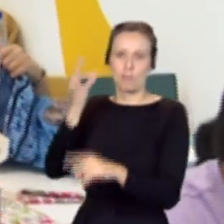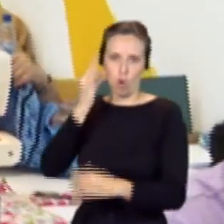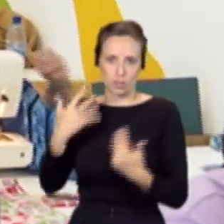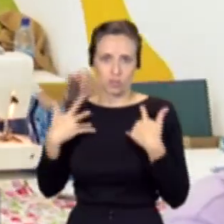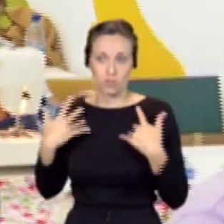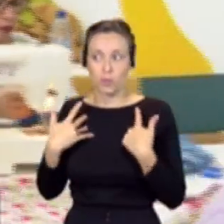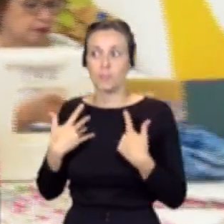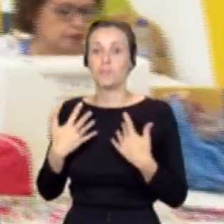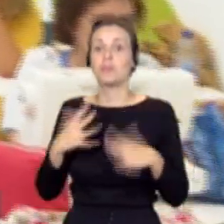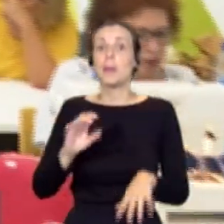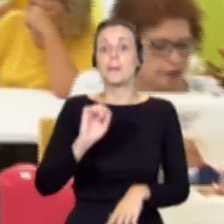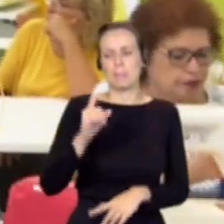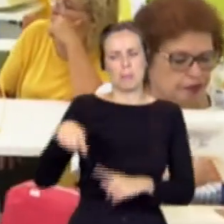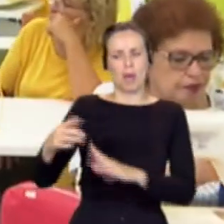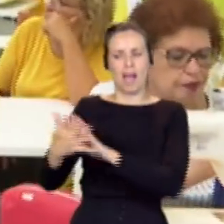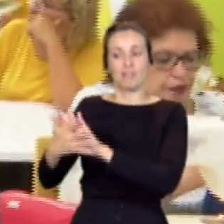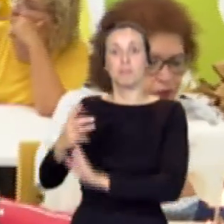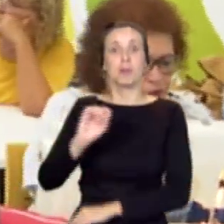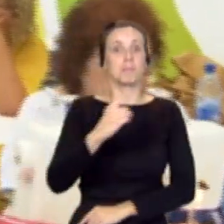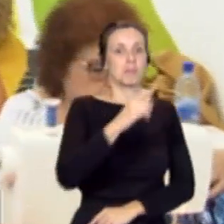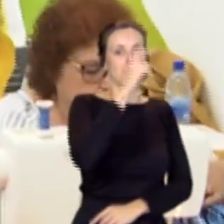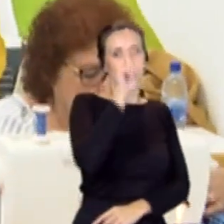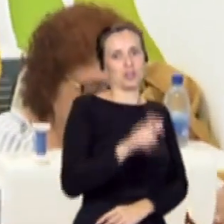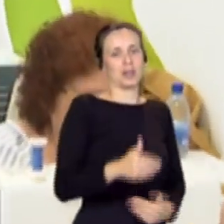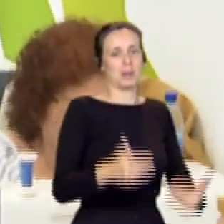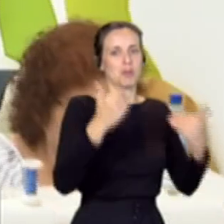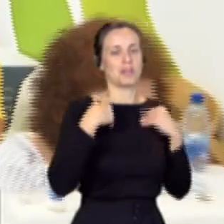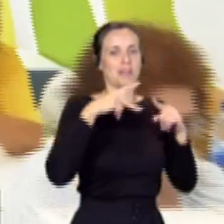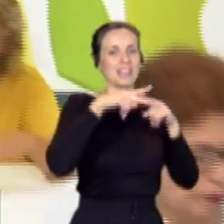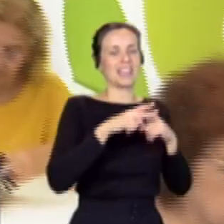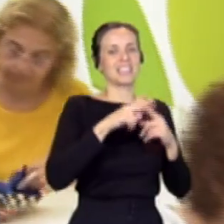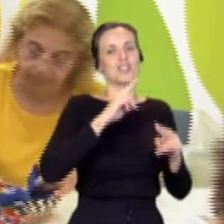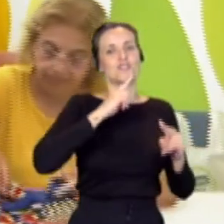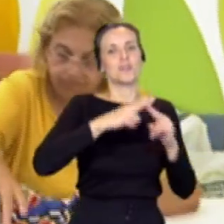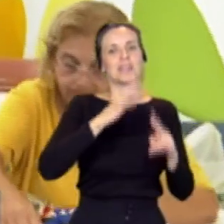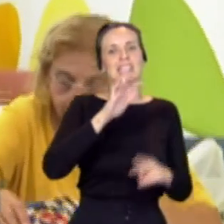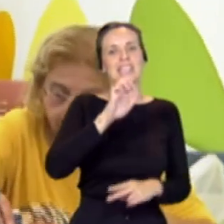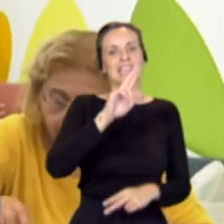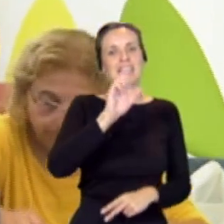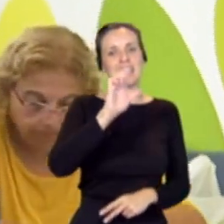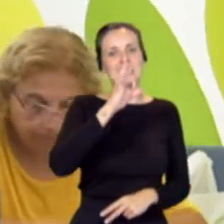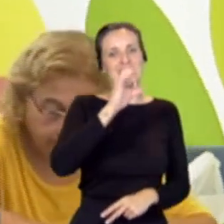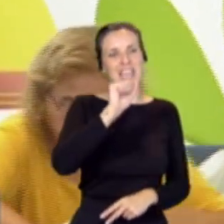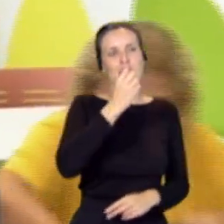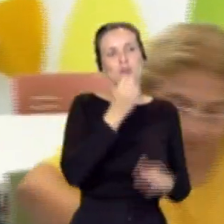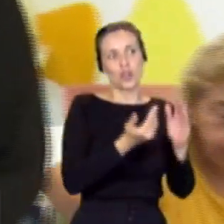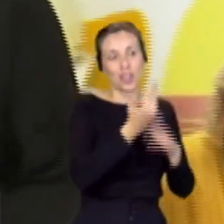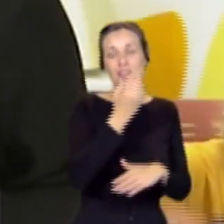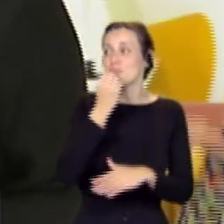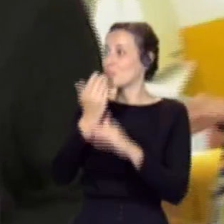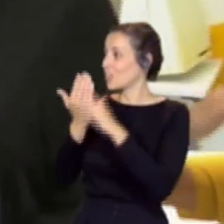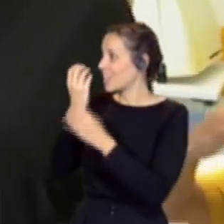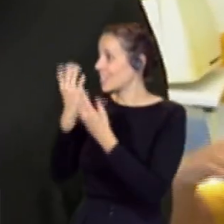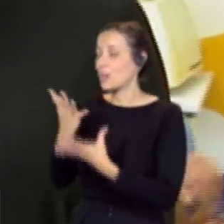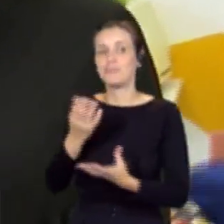con la costurera responsable de estos talleres, Teresa de la Iglesia. Muy buenos días. Hola, buenos días. ¿Qué tal? Bueno, cuéntame un poco más